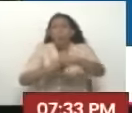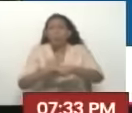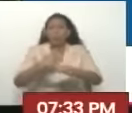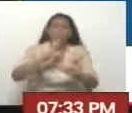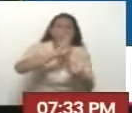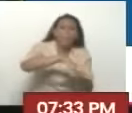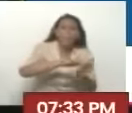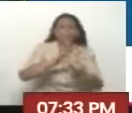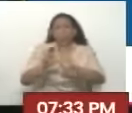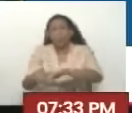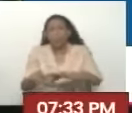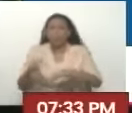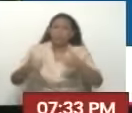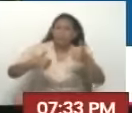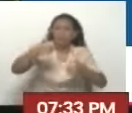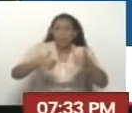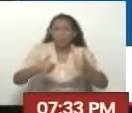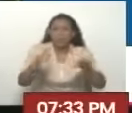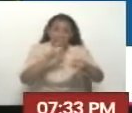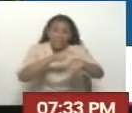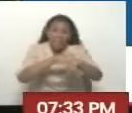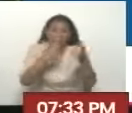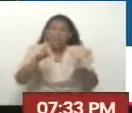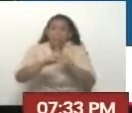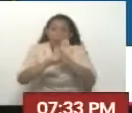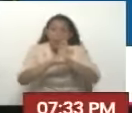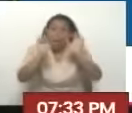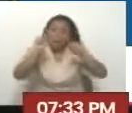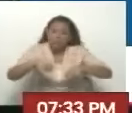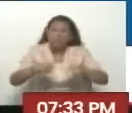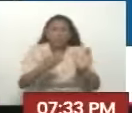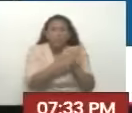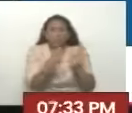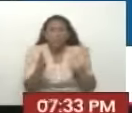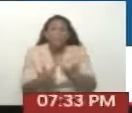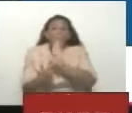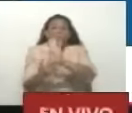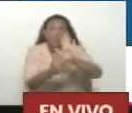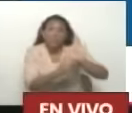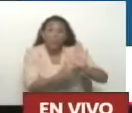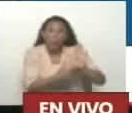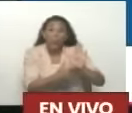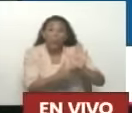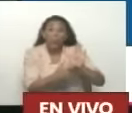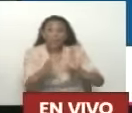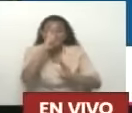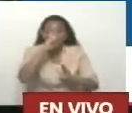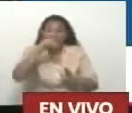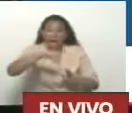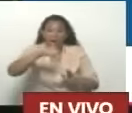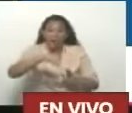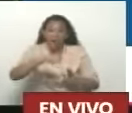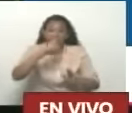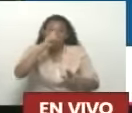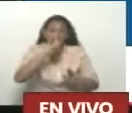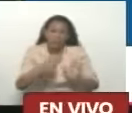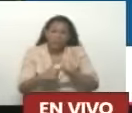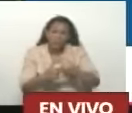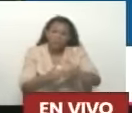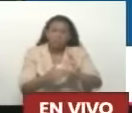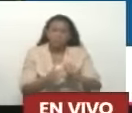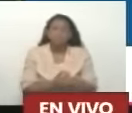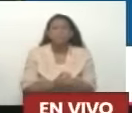otro Etcétera Etcétera Es el lapso Legal Y entonces Presentaban El tarjetón De este año Aquí lo tengo